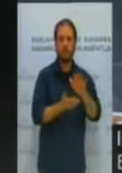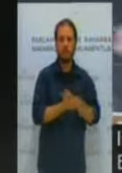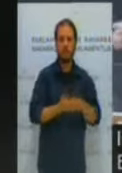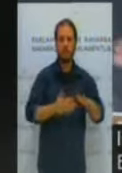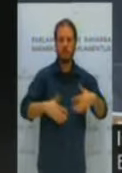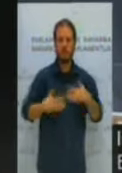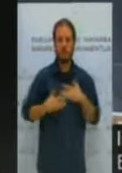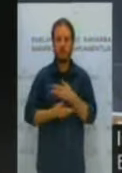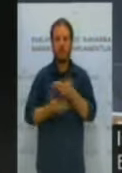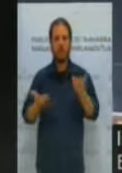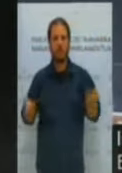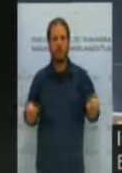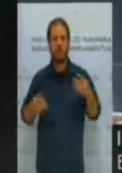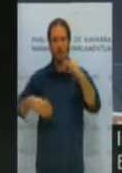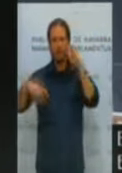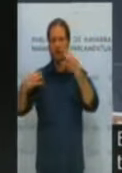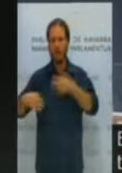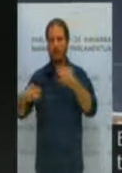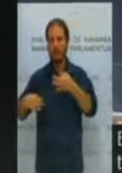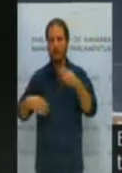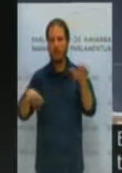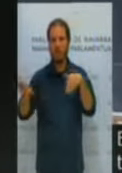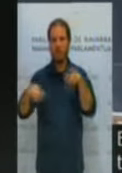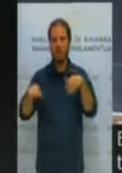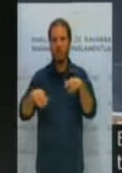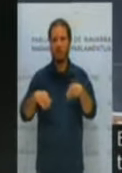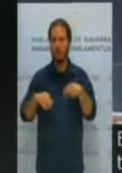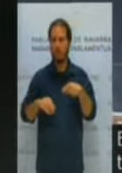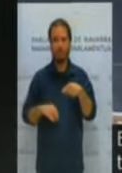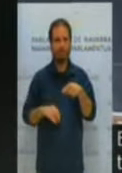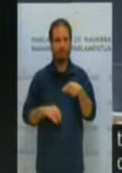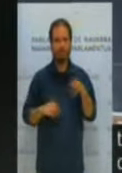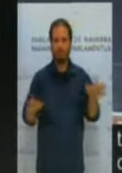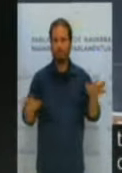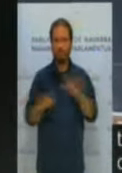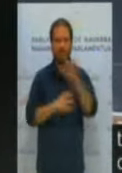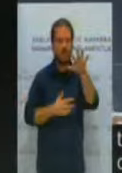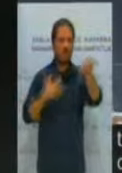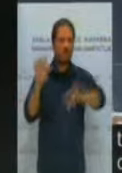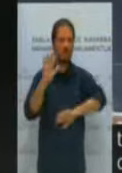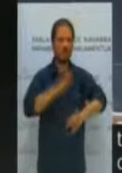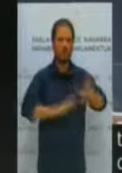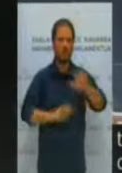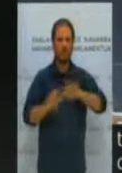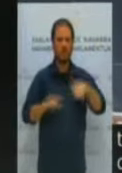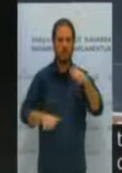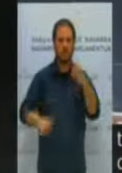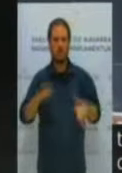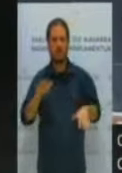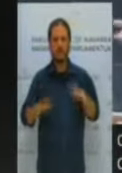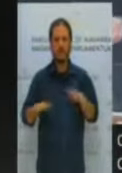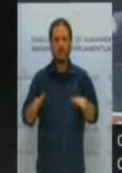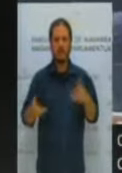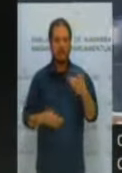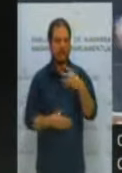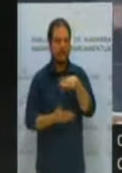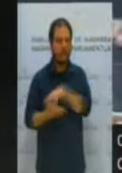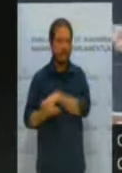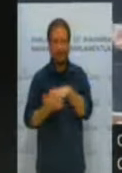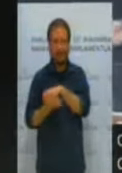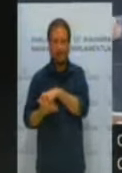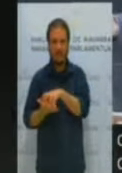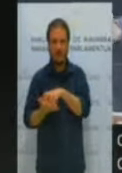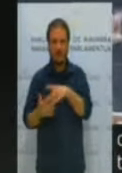seguridad en esta convocatoria, ustedes están generando todo lo contrario, confusión, inestabilidad, incluso también incertidumbre y lo que es más preocupante,